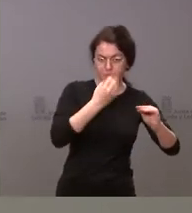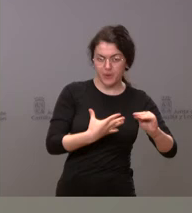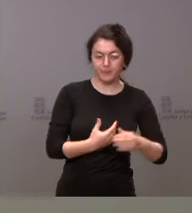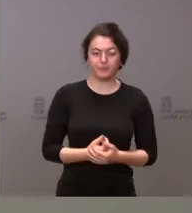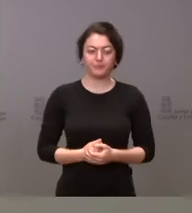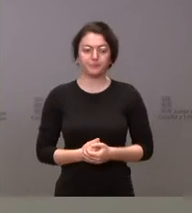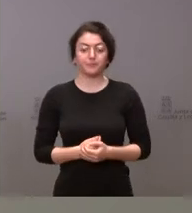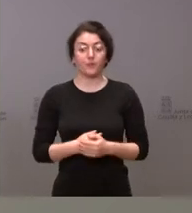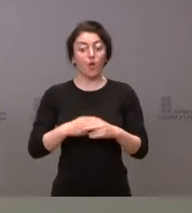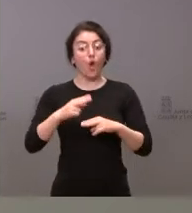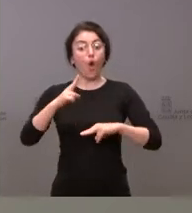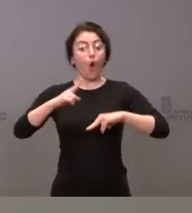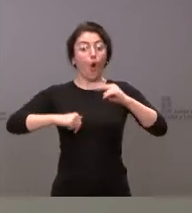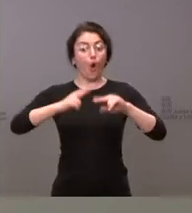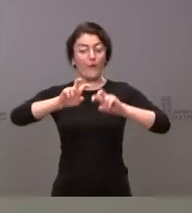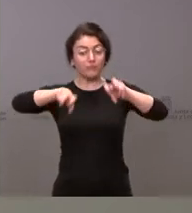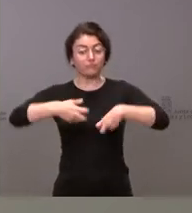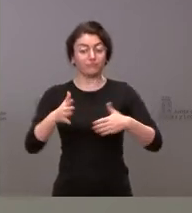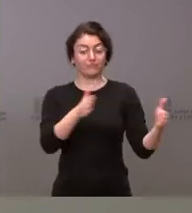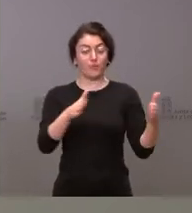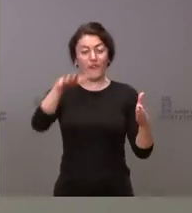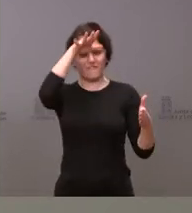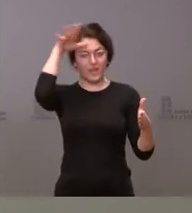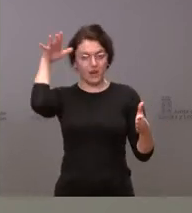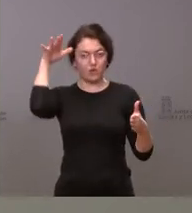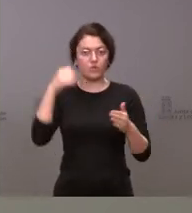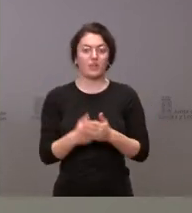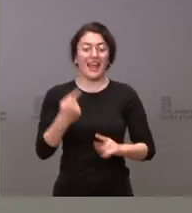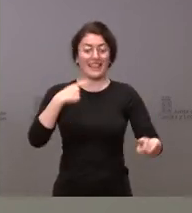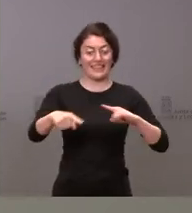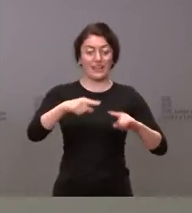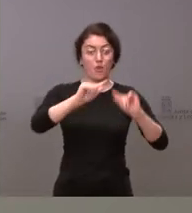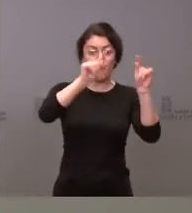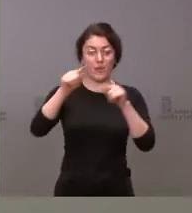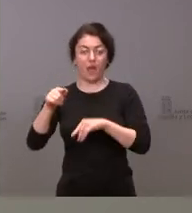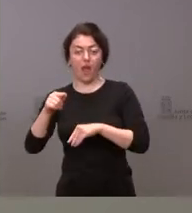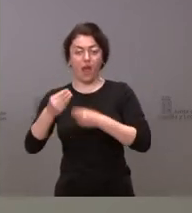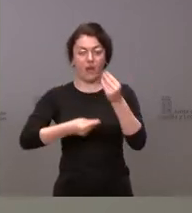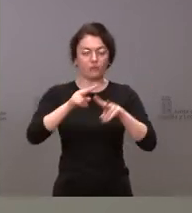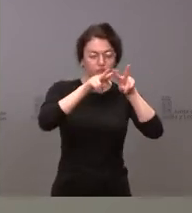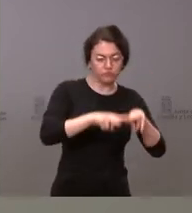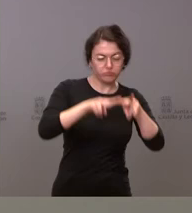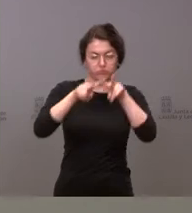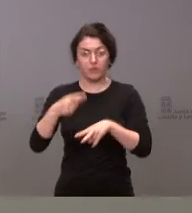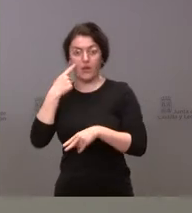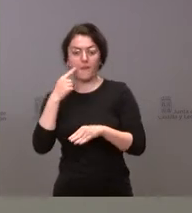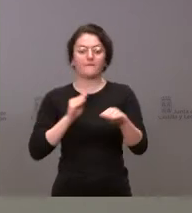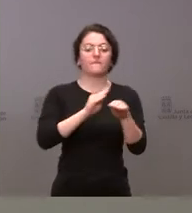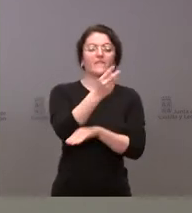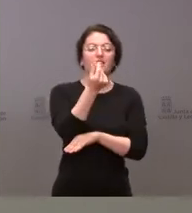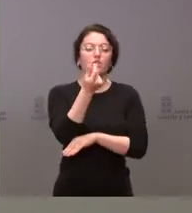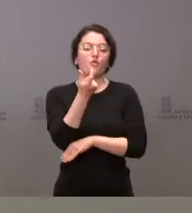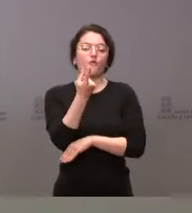Estas obras, como digo, se llevarán en verano. Las direcciones provinciales han realizado un exhaustivo estudio de las inversiones que se tienen que acometer